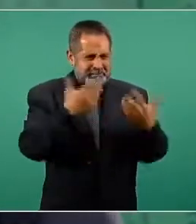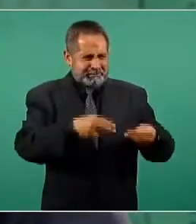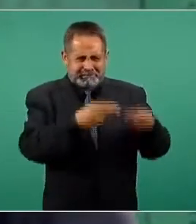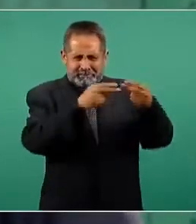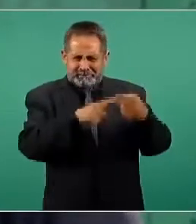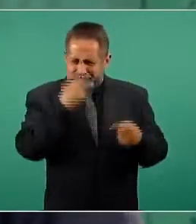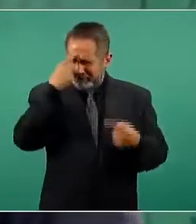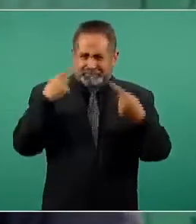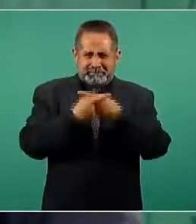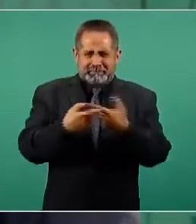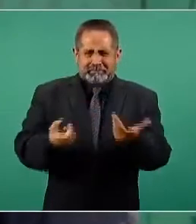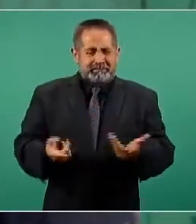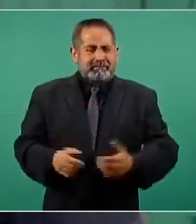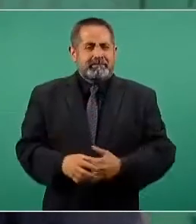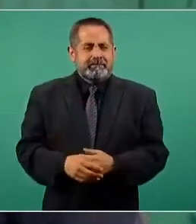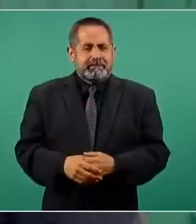empresa,